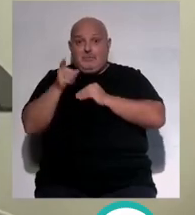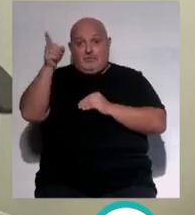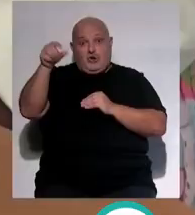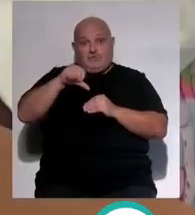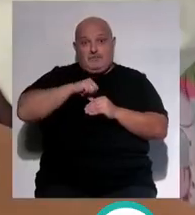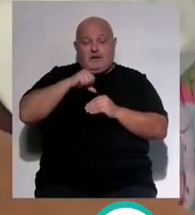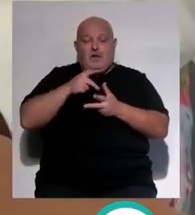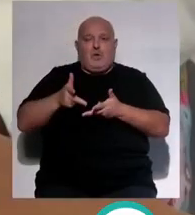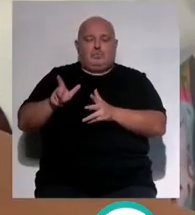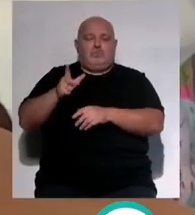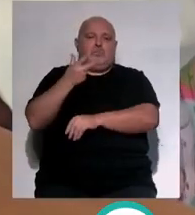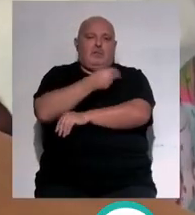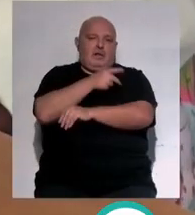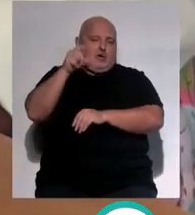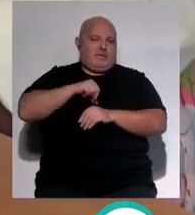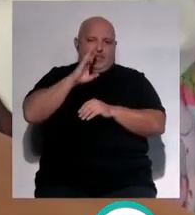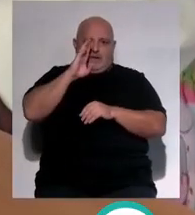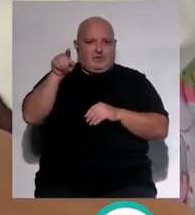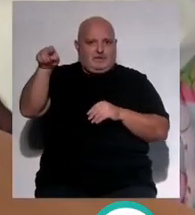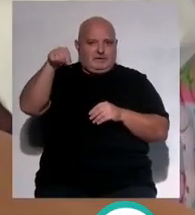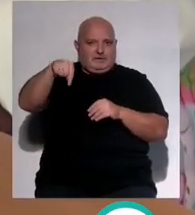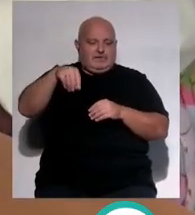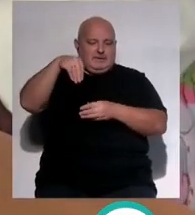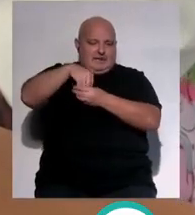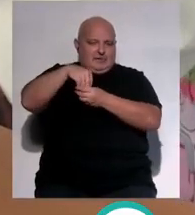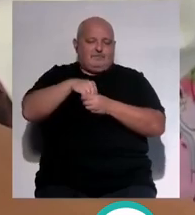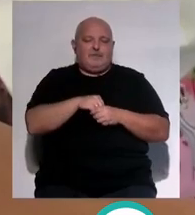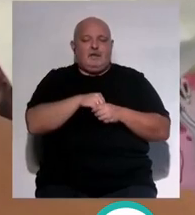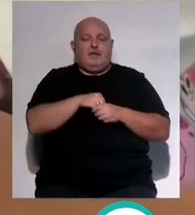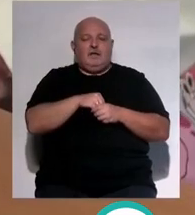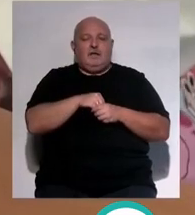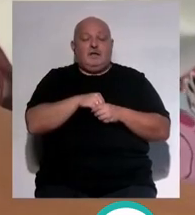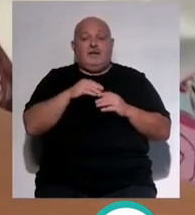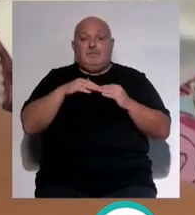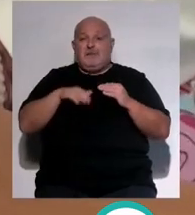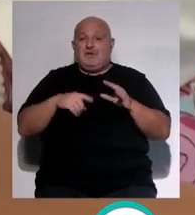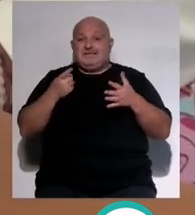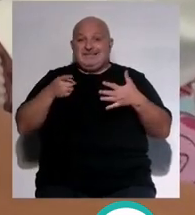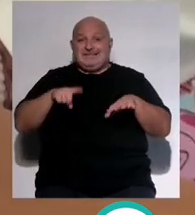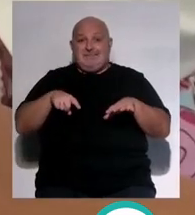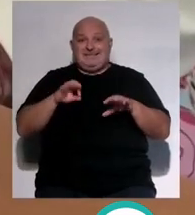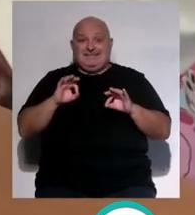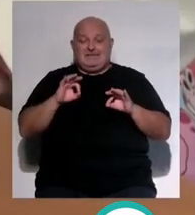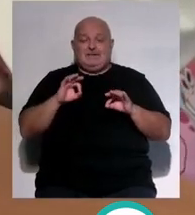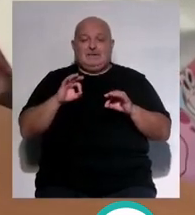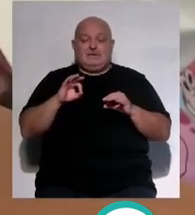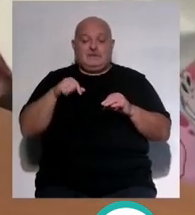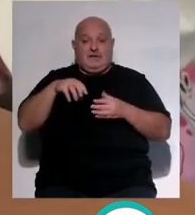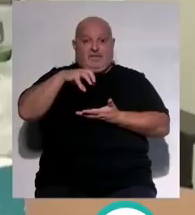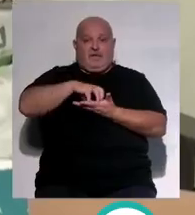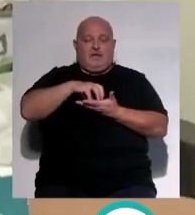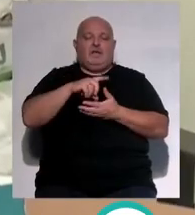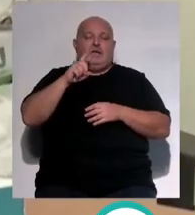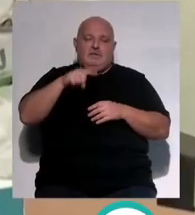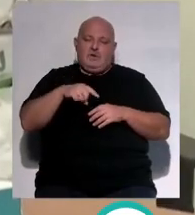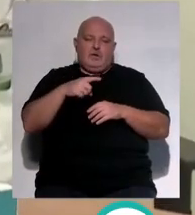dan la autorización, se les pueden vacunar después nacidos en el hospital. Y los niños menores de seis meses, que se han captado aquí en el centro, pues